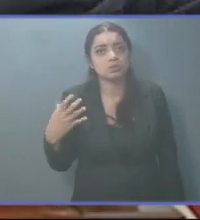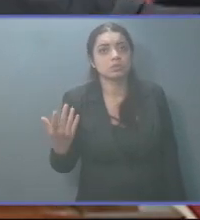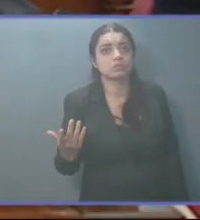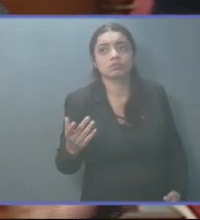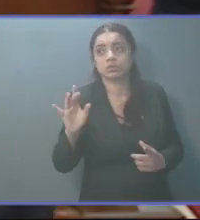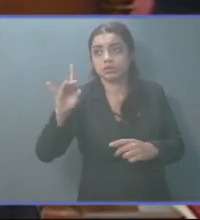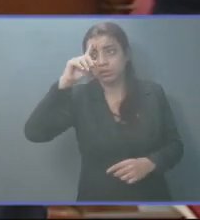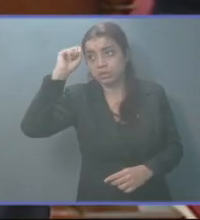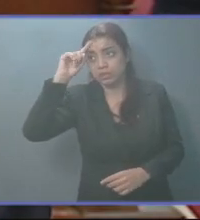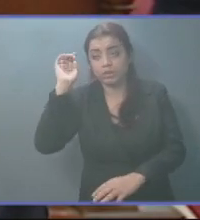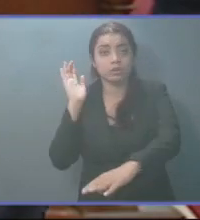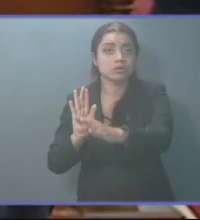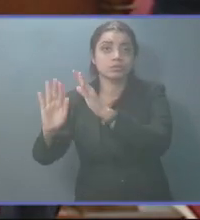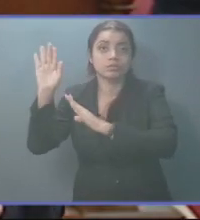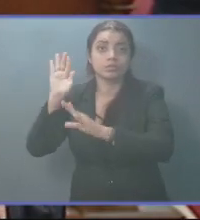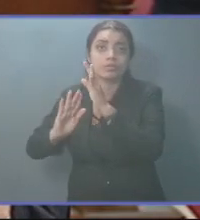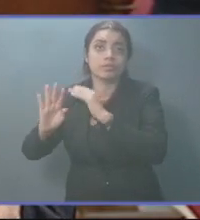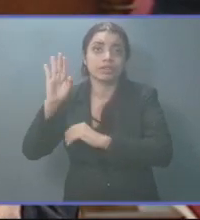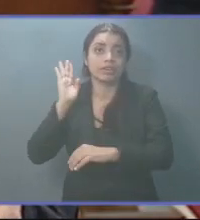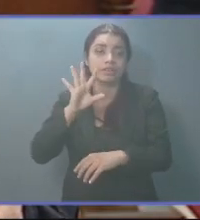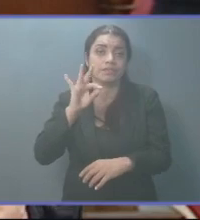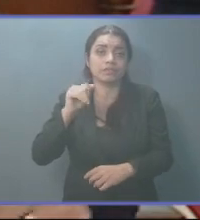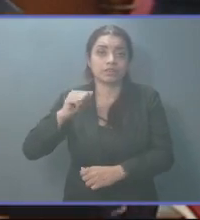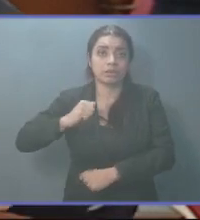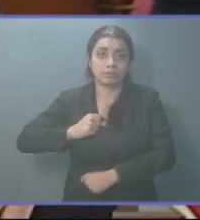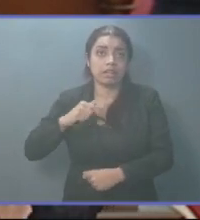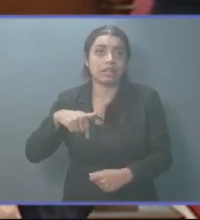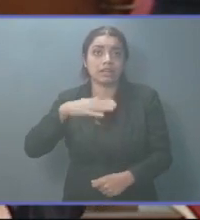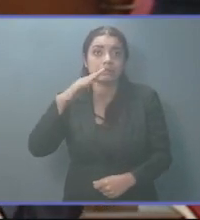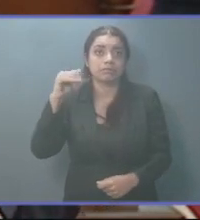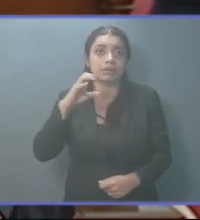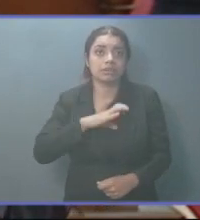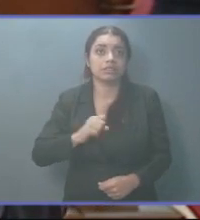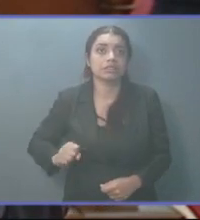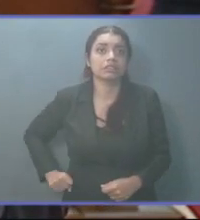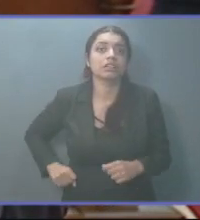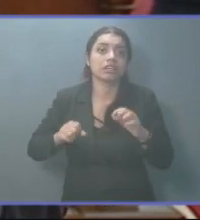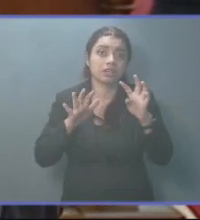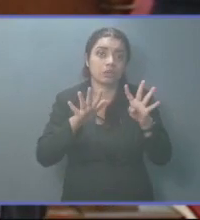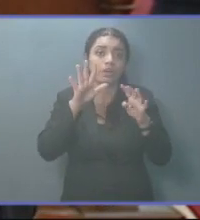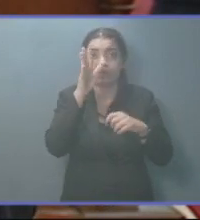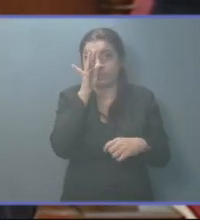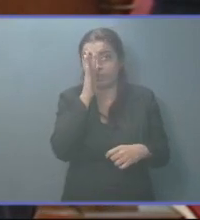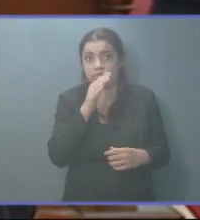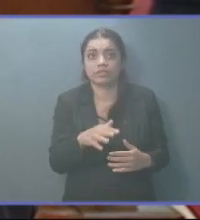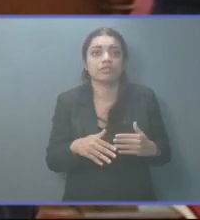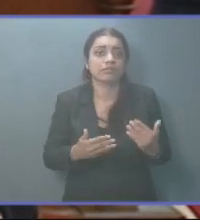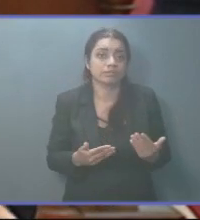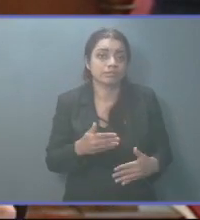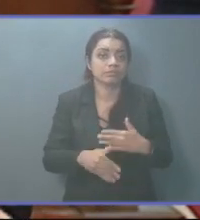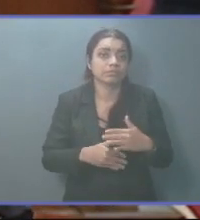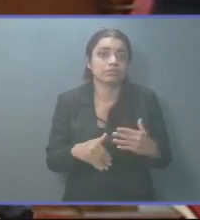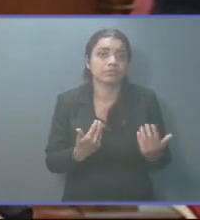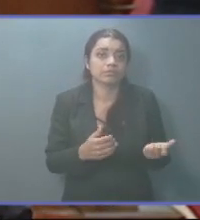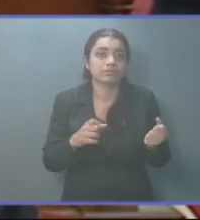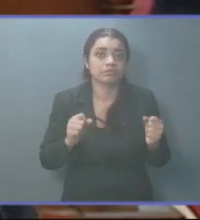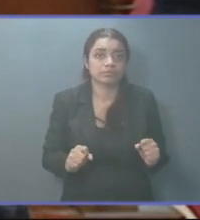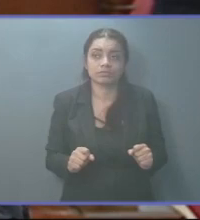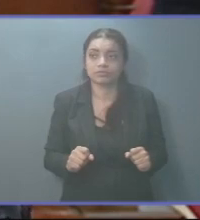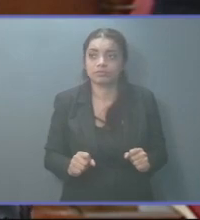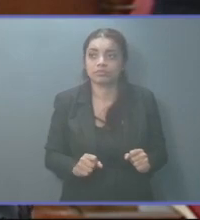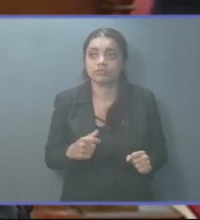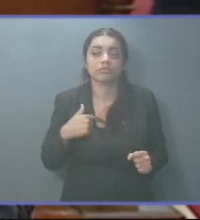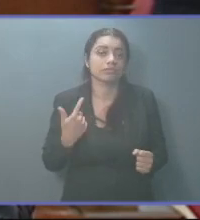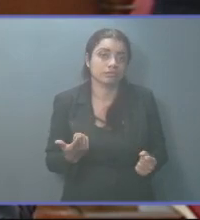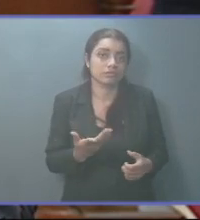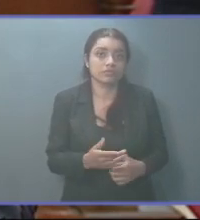toda la labor histórica que ha realizado en la República de El Salvador, y que el 9 de febrero viene a generar una mancha a esa